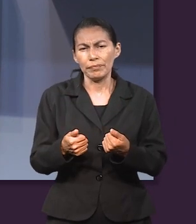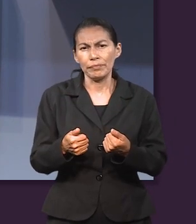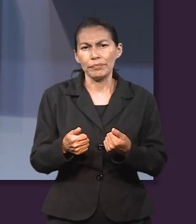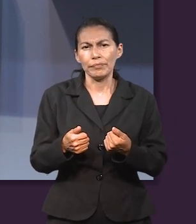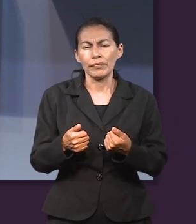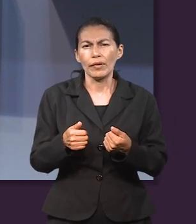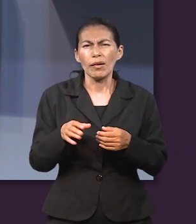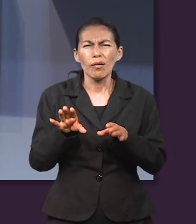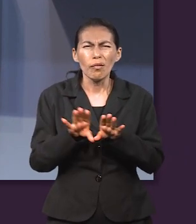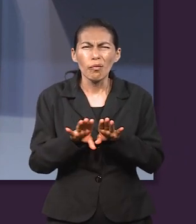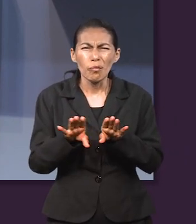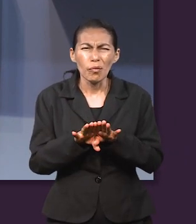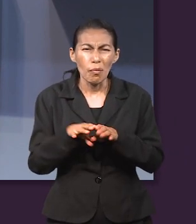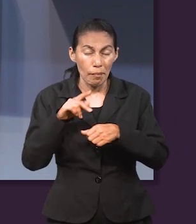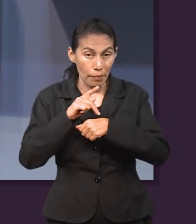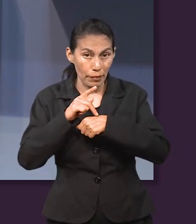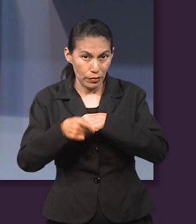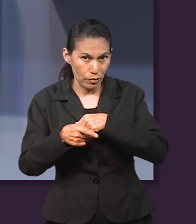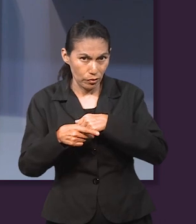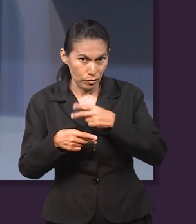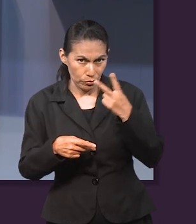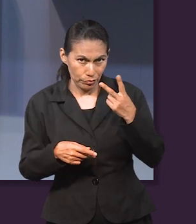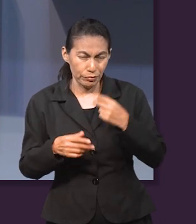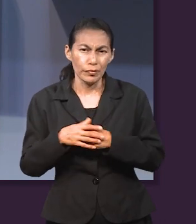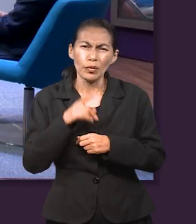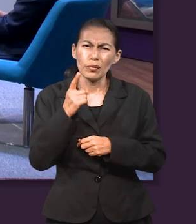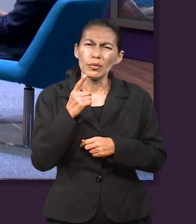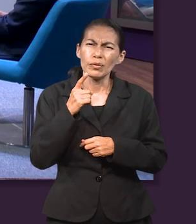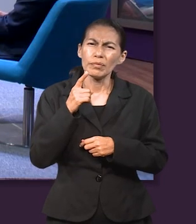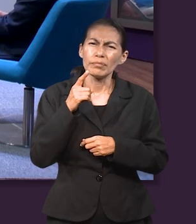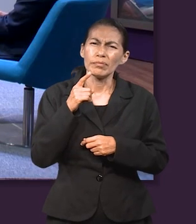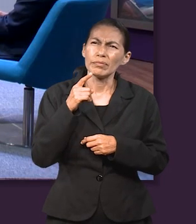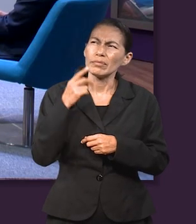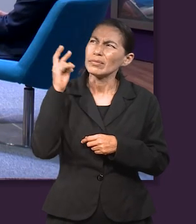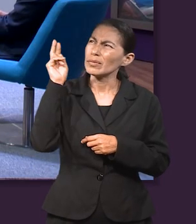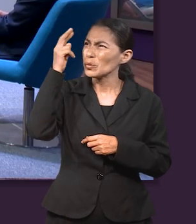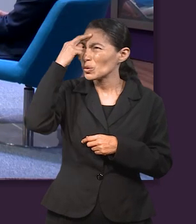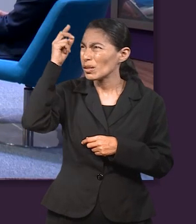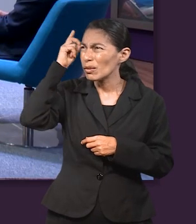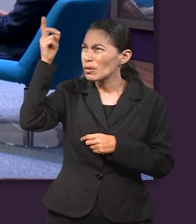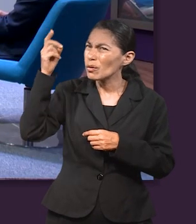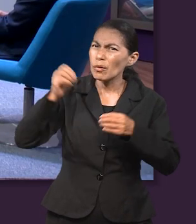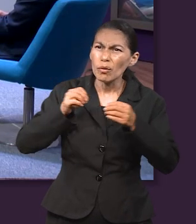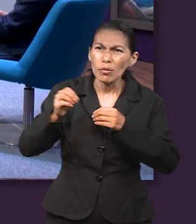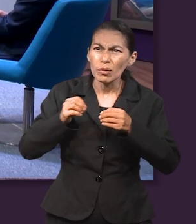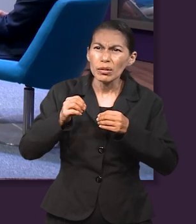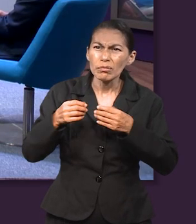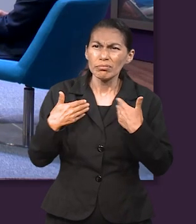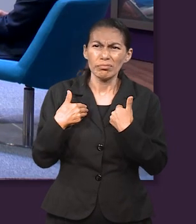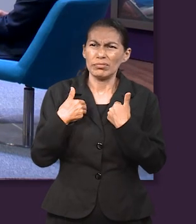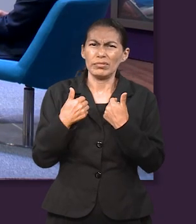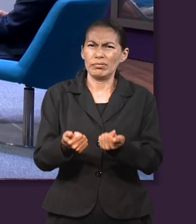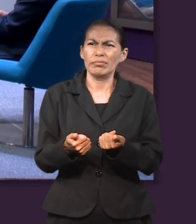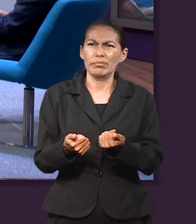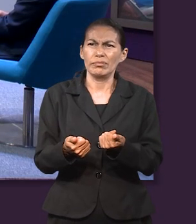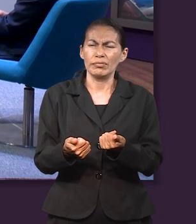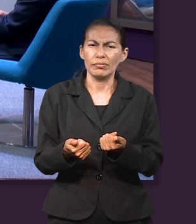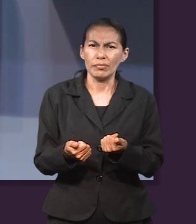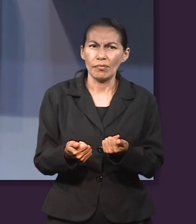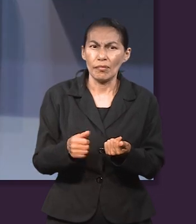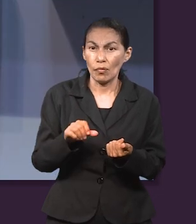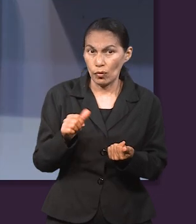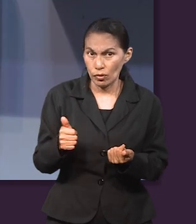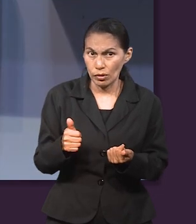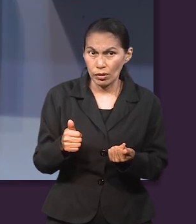a quedar como una banderita roja en este estudio. El riesgo de no reconocer que Dios está obrando. Podemos no darnos cuenta